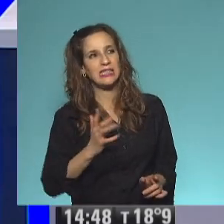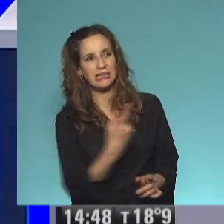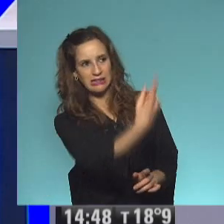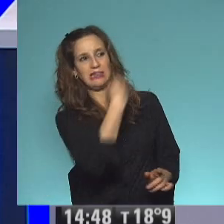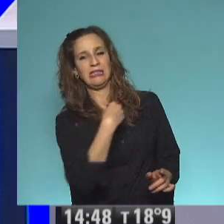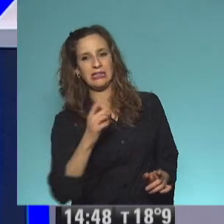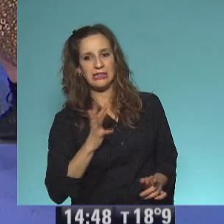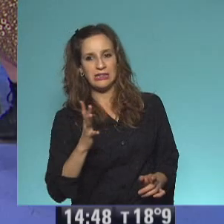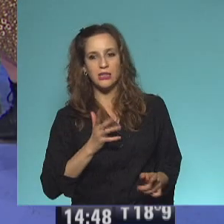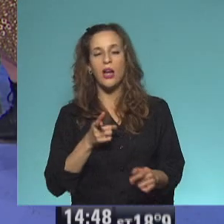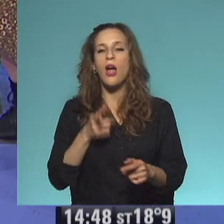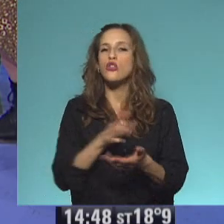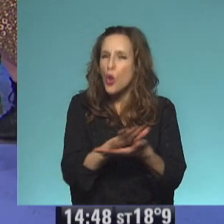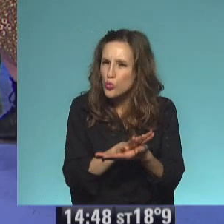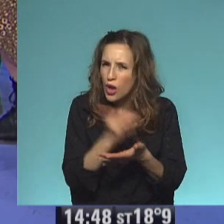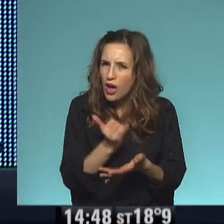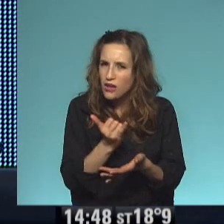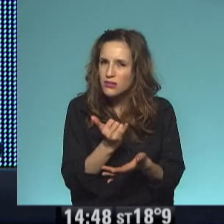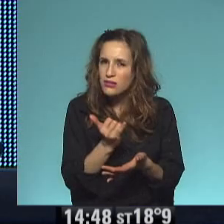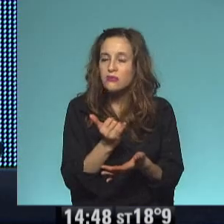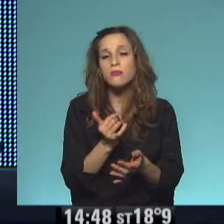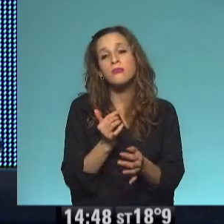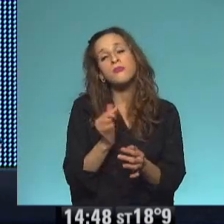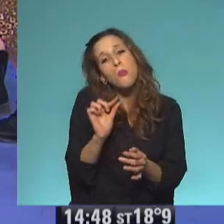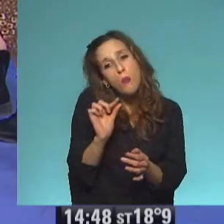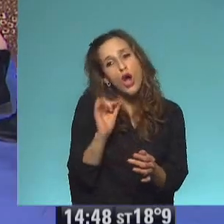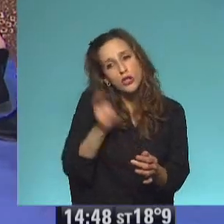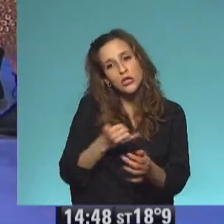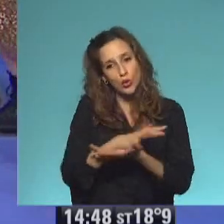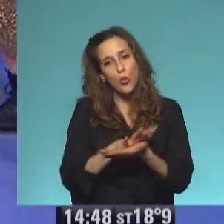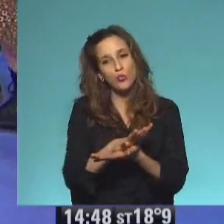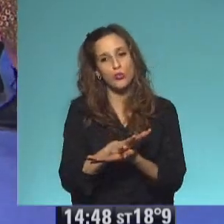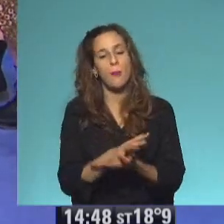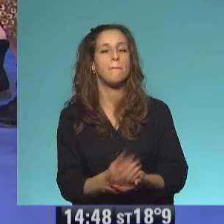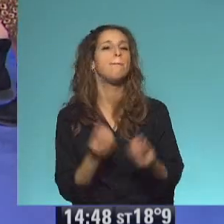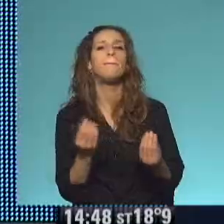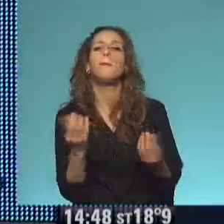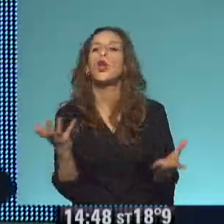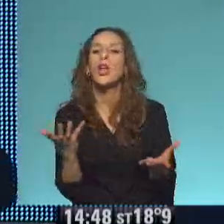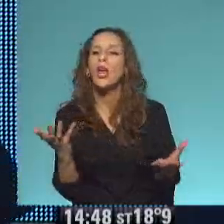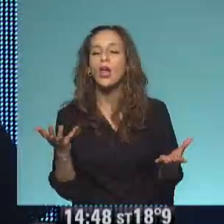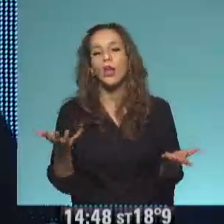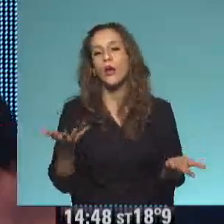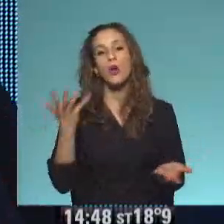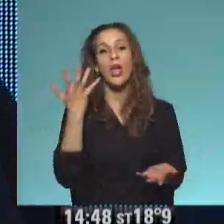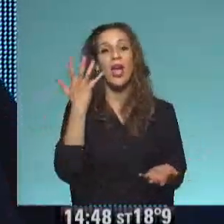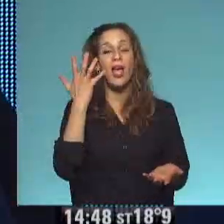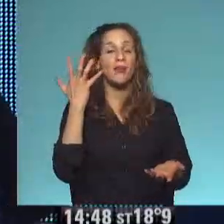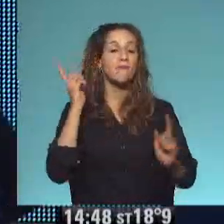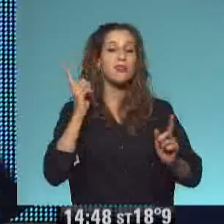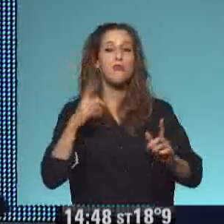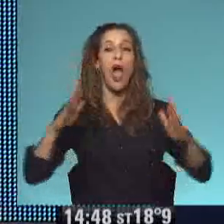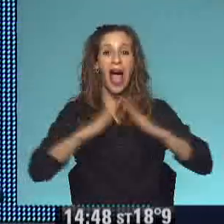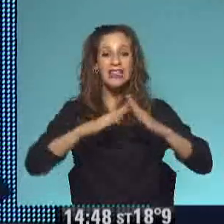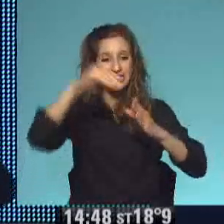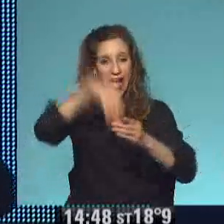¿funcionó esa solución? Un poco sí. Bien, un poco funcionó. Un poco sí. ¿Por qué? Porque estaba todo fondo negro y